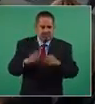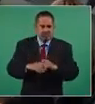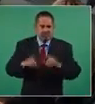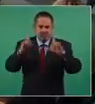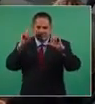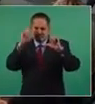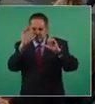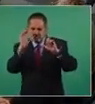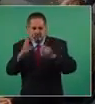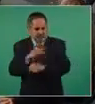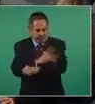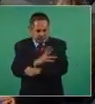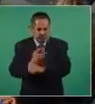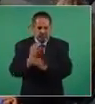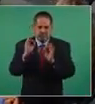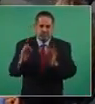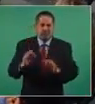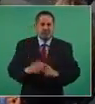fotógrafos,